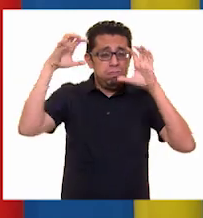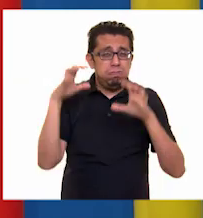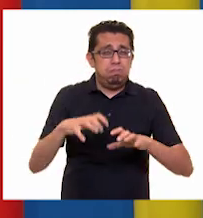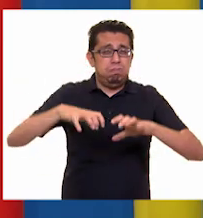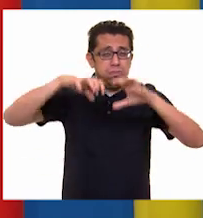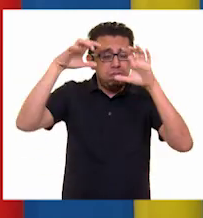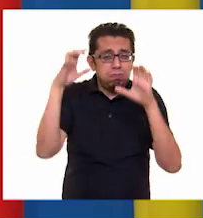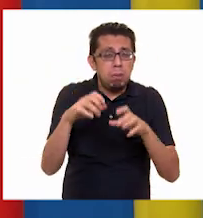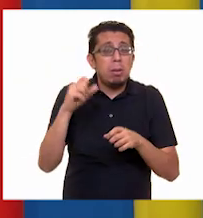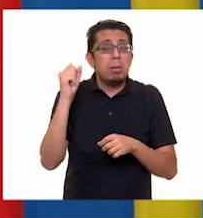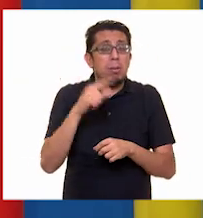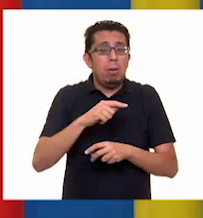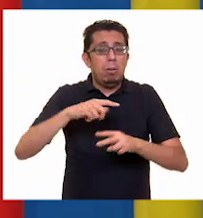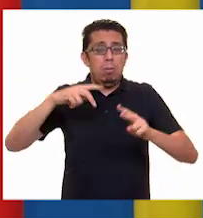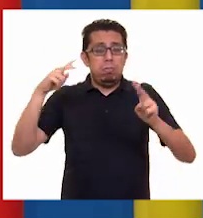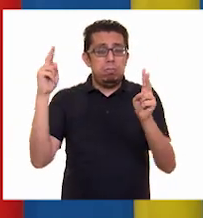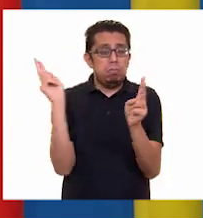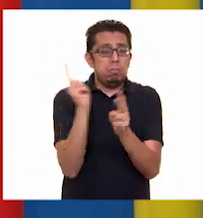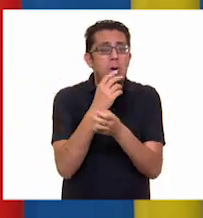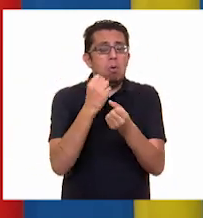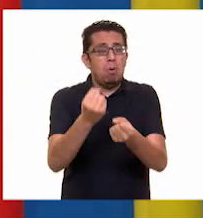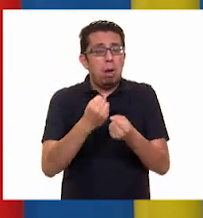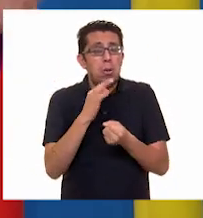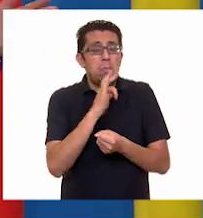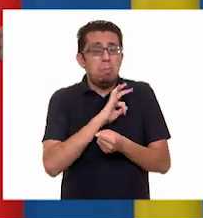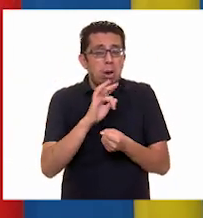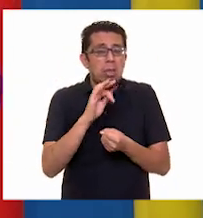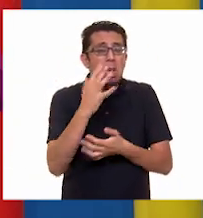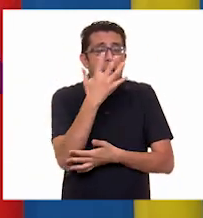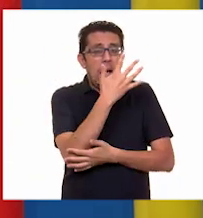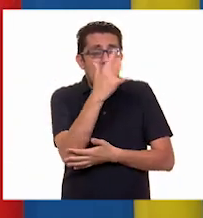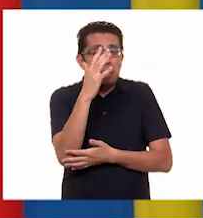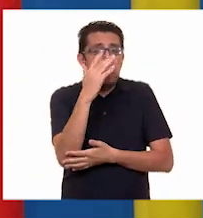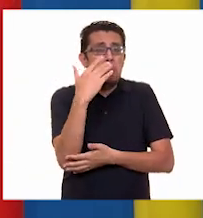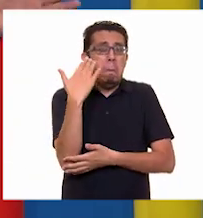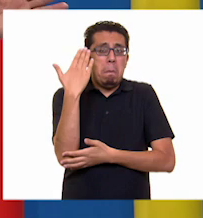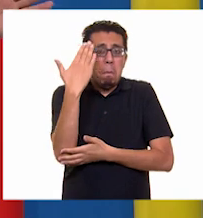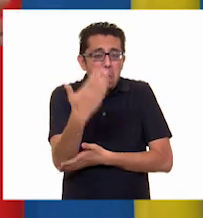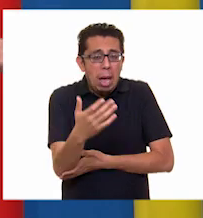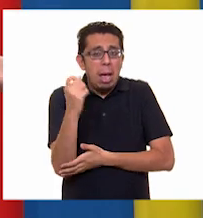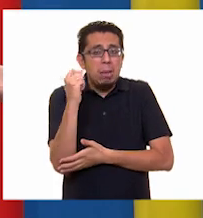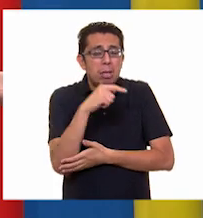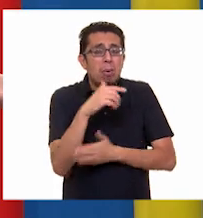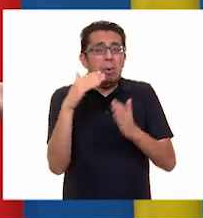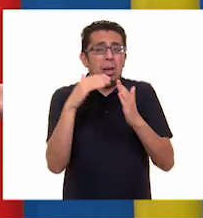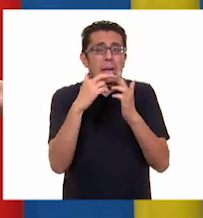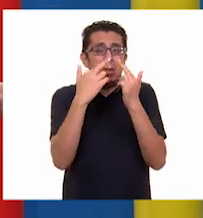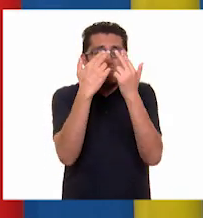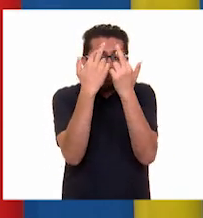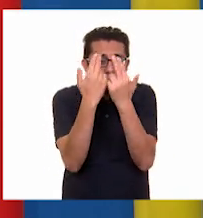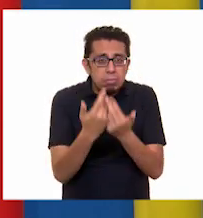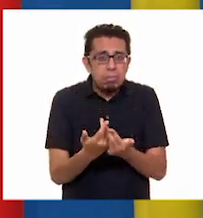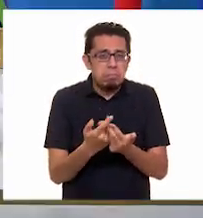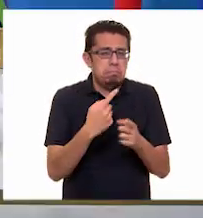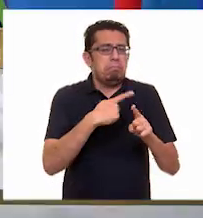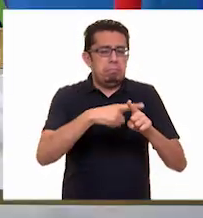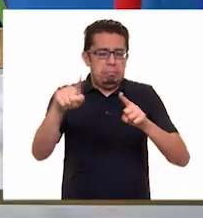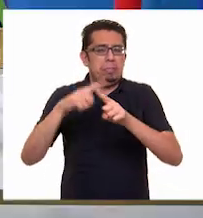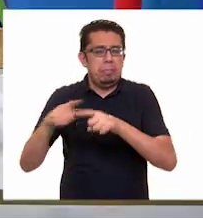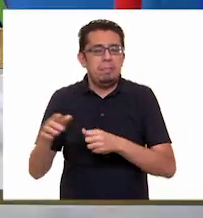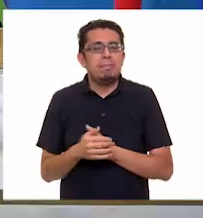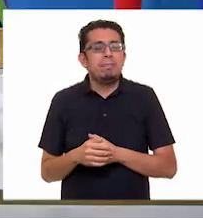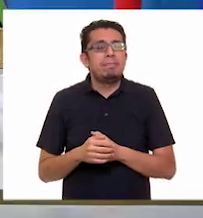los fuertes vientos capaces de derribar palmeras y destruir viviendas y otras construcciones. Larisa,